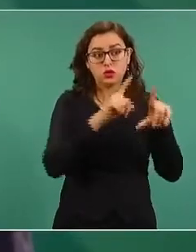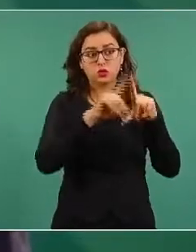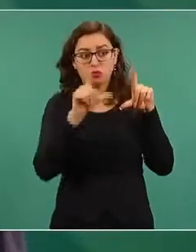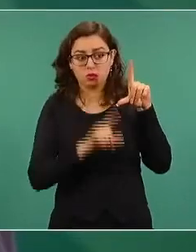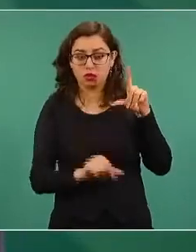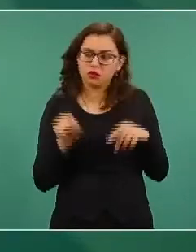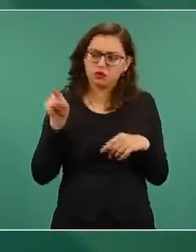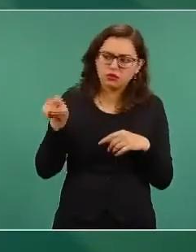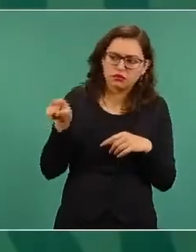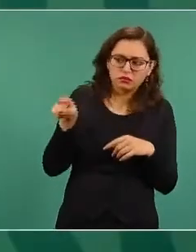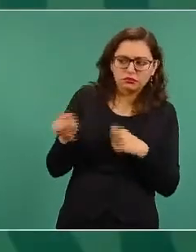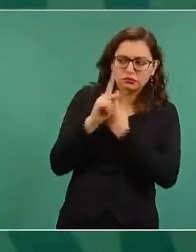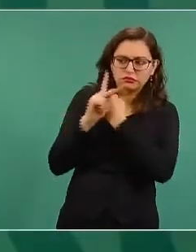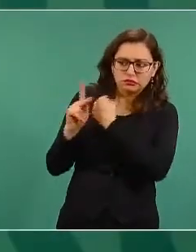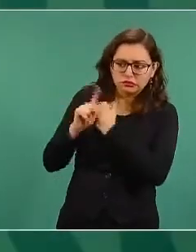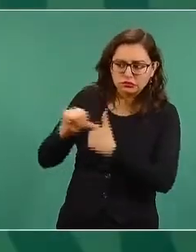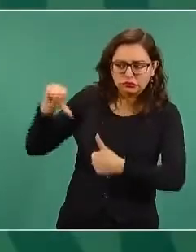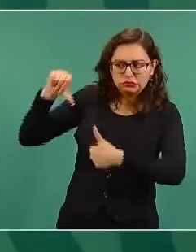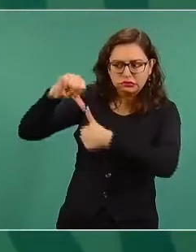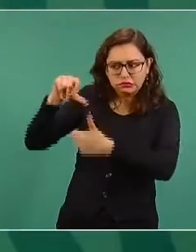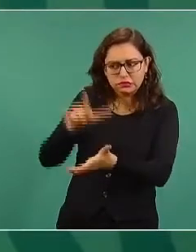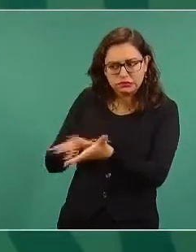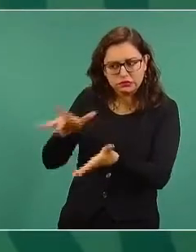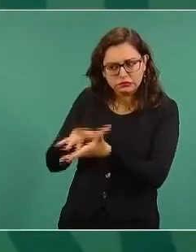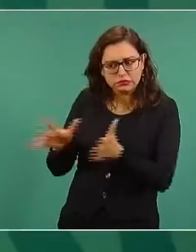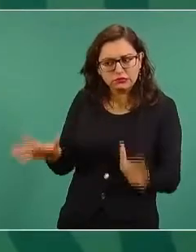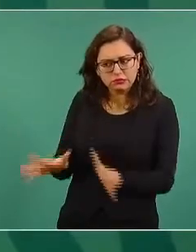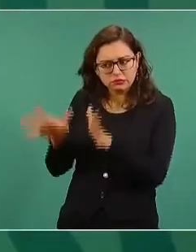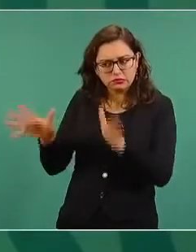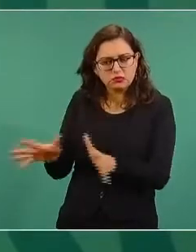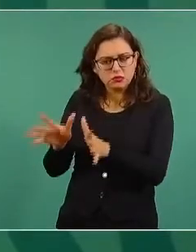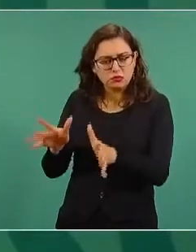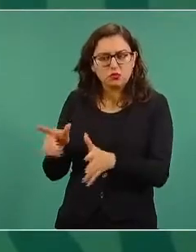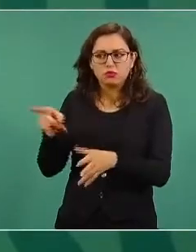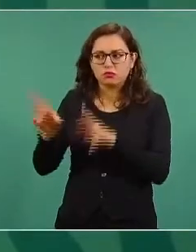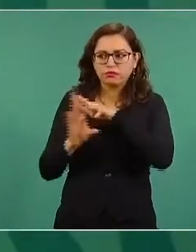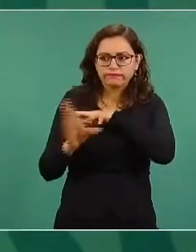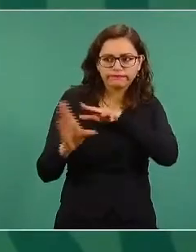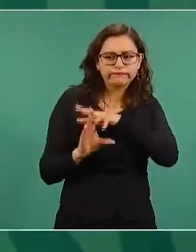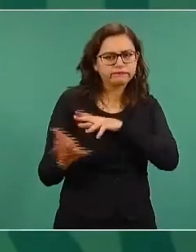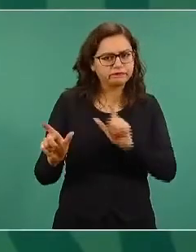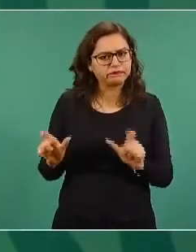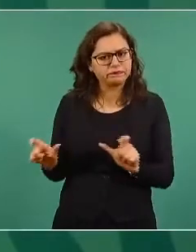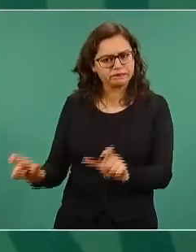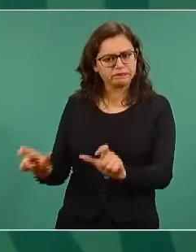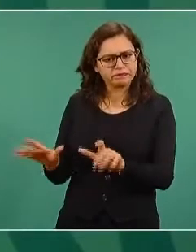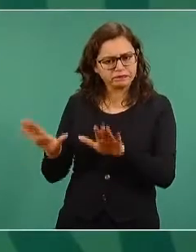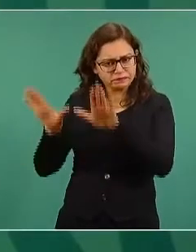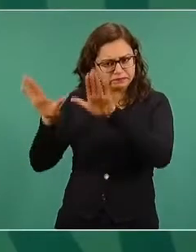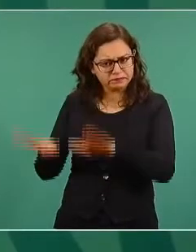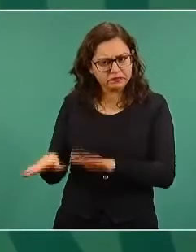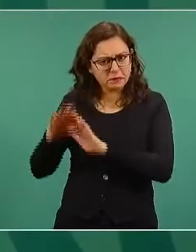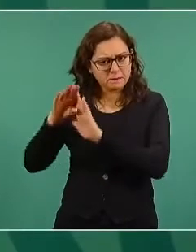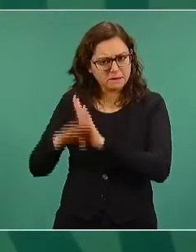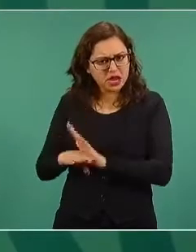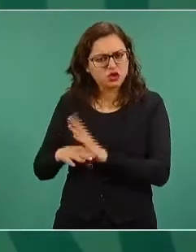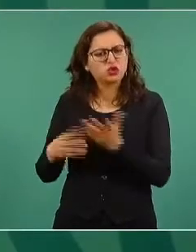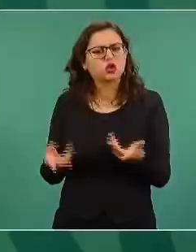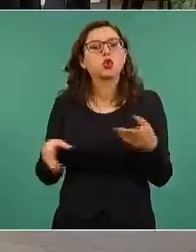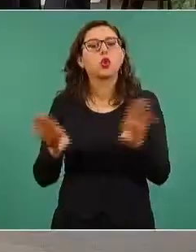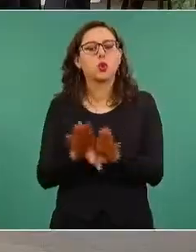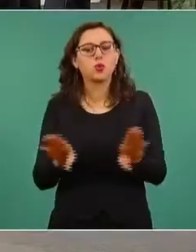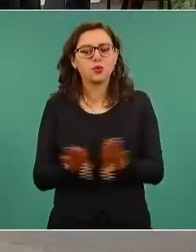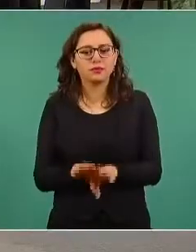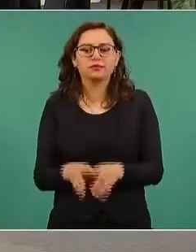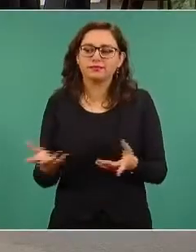detener la migración ofreciendo con